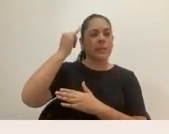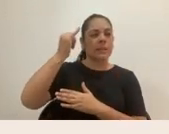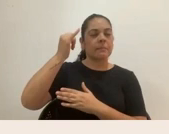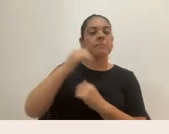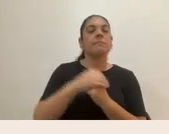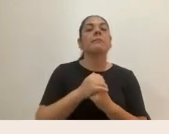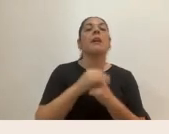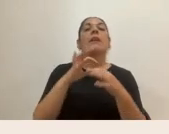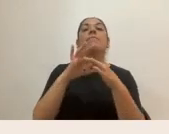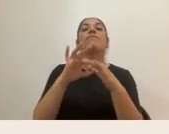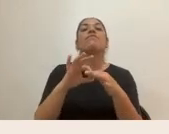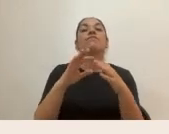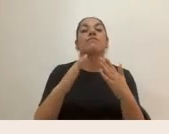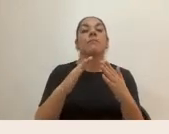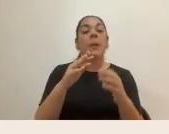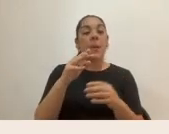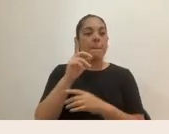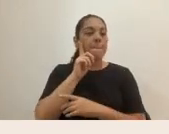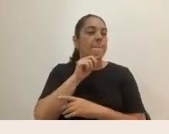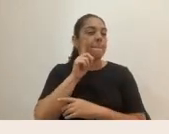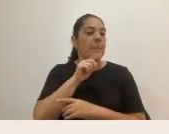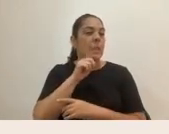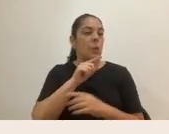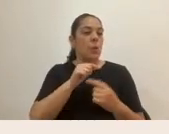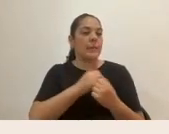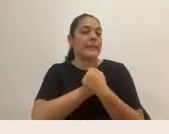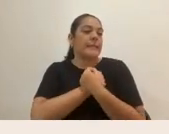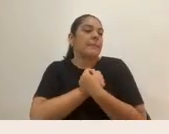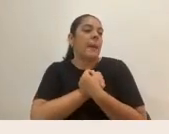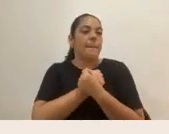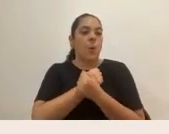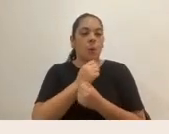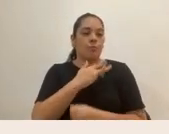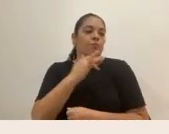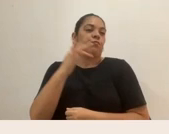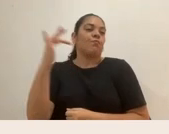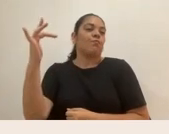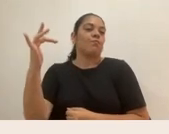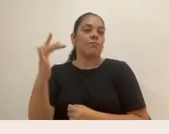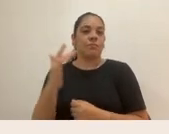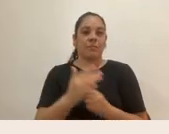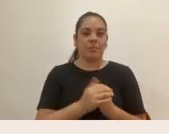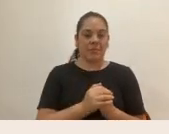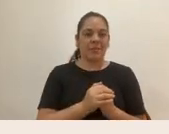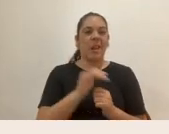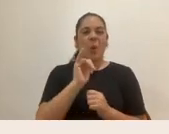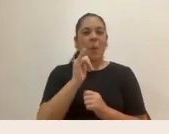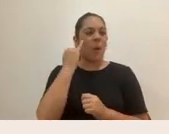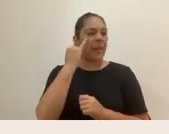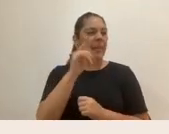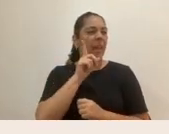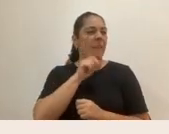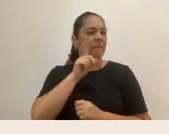por ejemplo, a lo que son los mitos del amor romántico. Que son esas ideas falsas con las que hemos